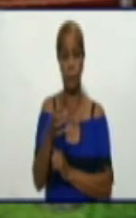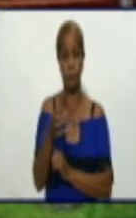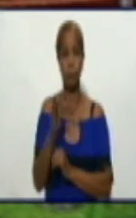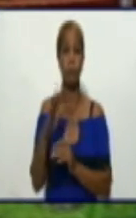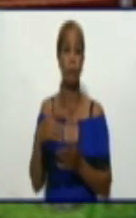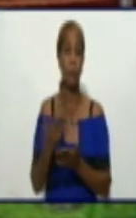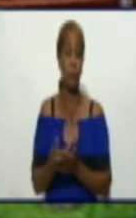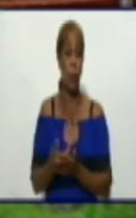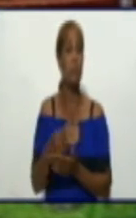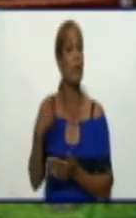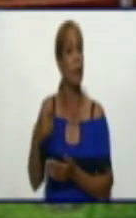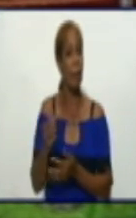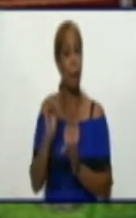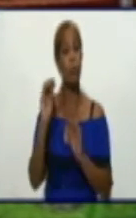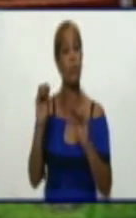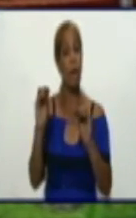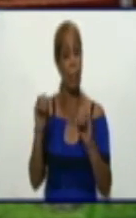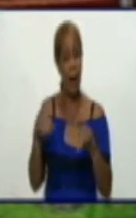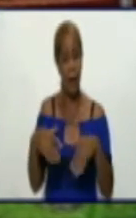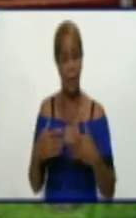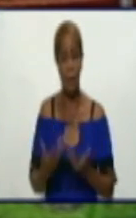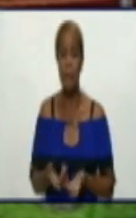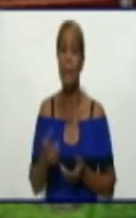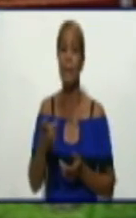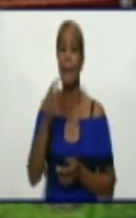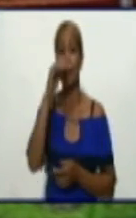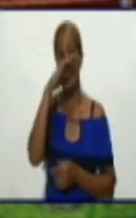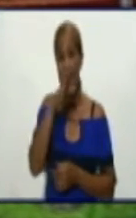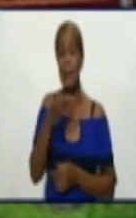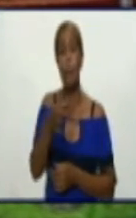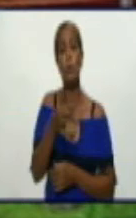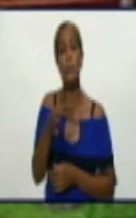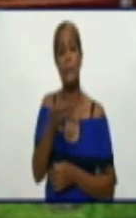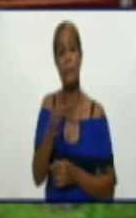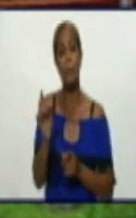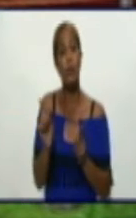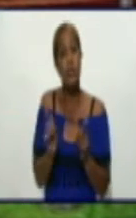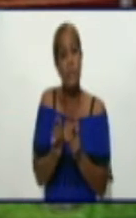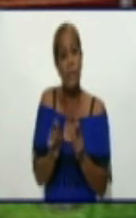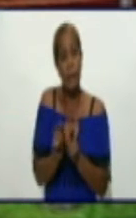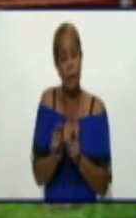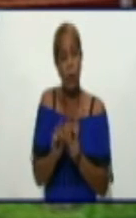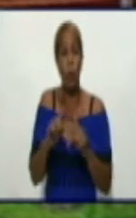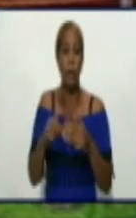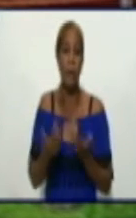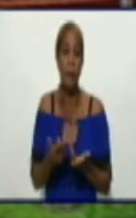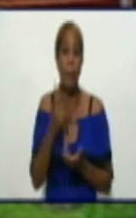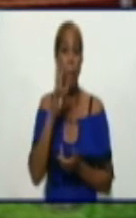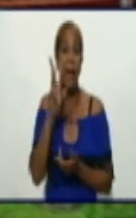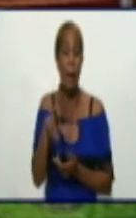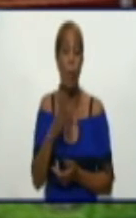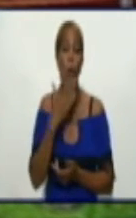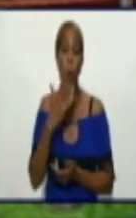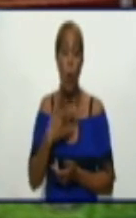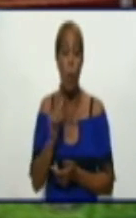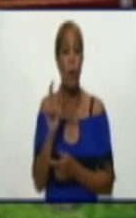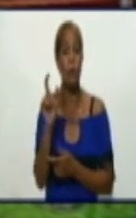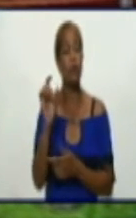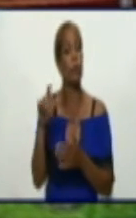Guisa, que es un municipio pequeño, y cómo en los últimos días ha ido incrementando la positividad